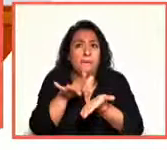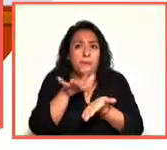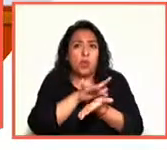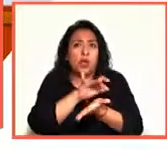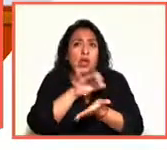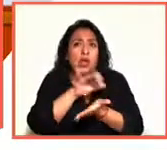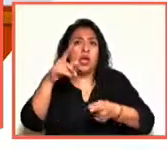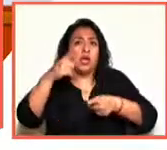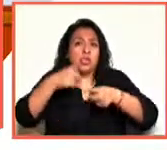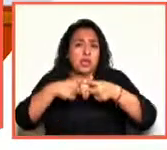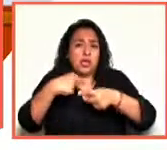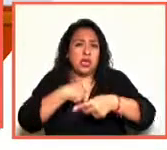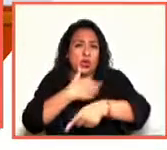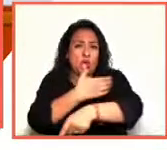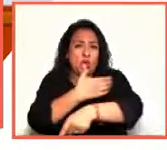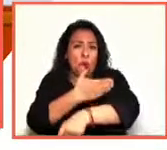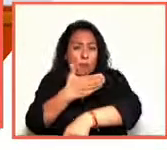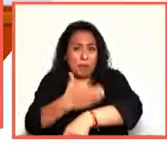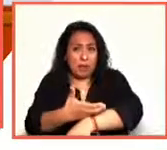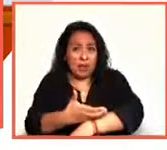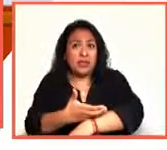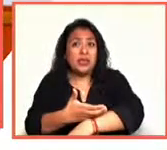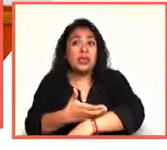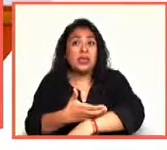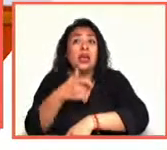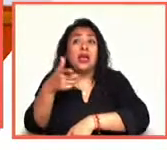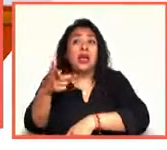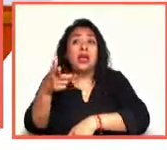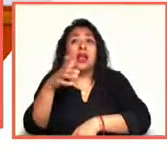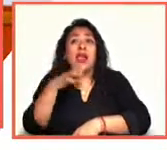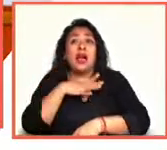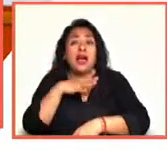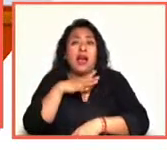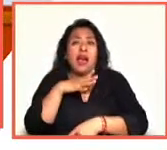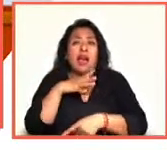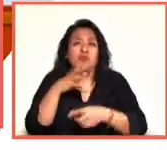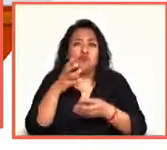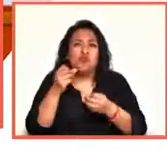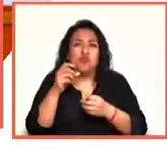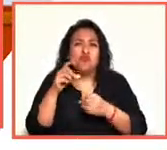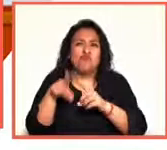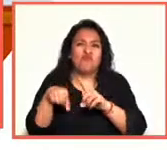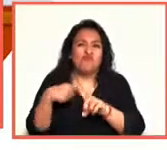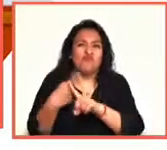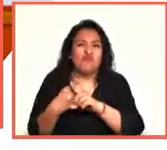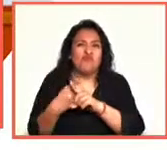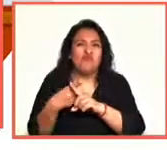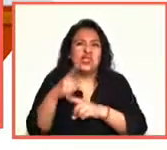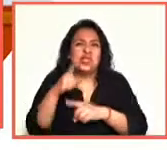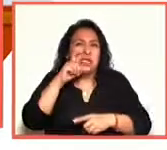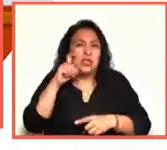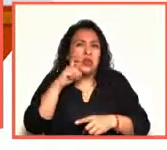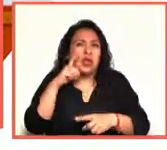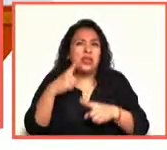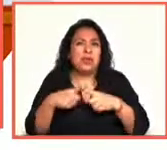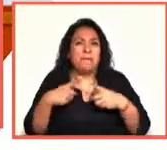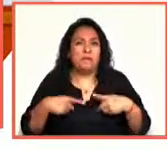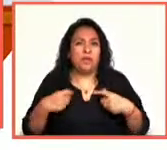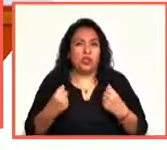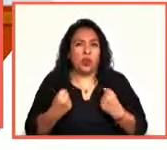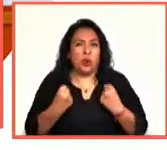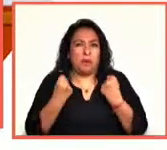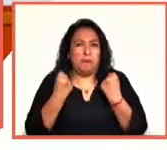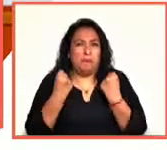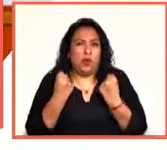sus compañeras que había sido acosada sexualmente por uno de los poderosos, digamos, de